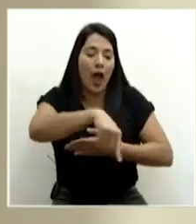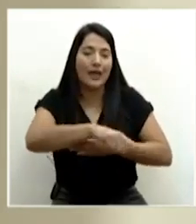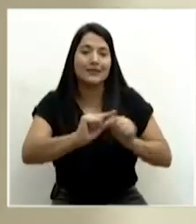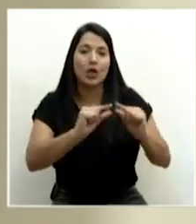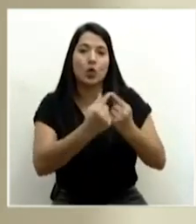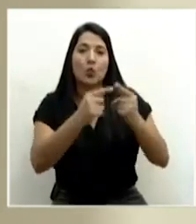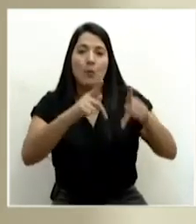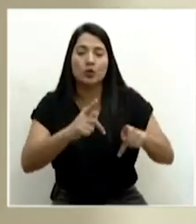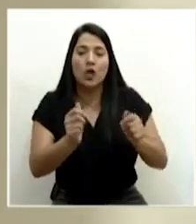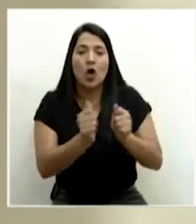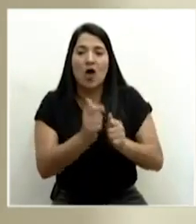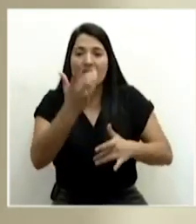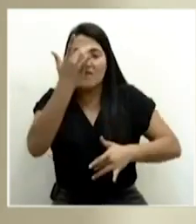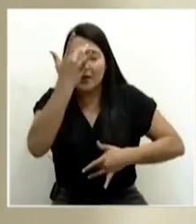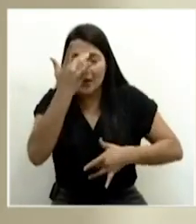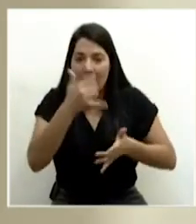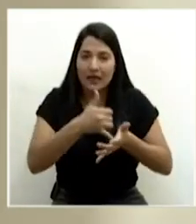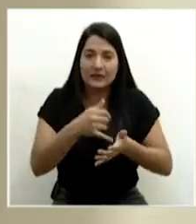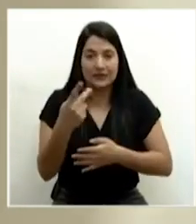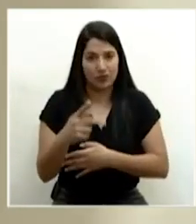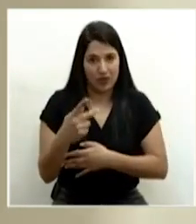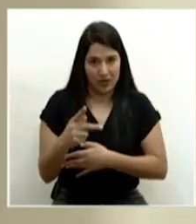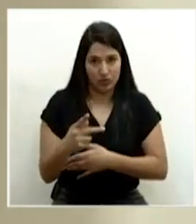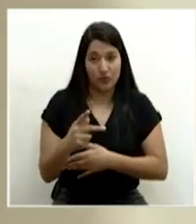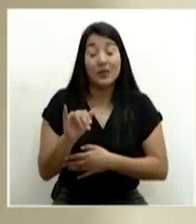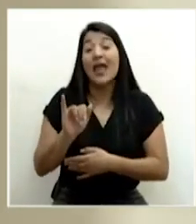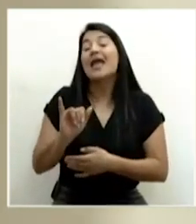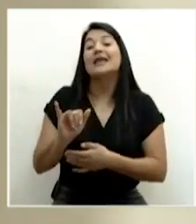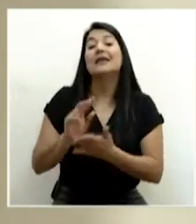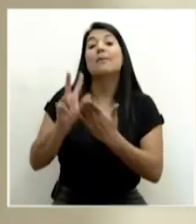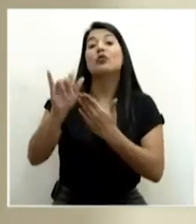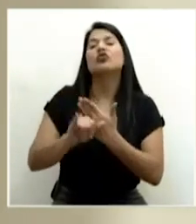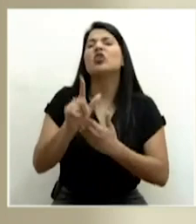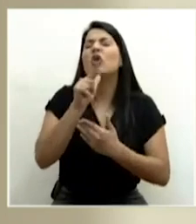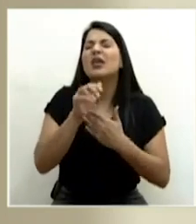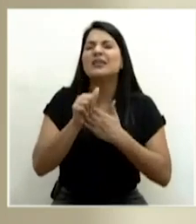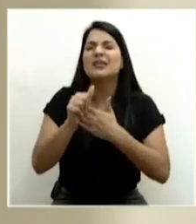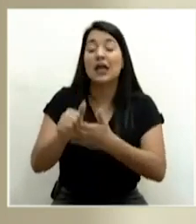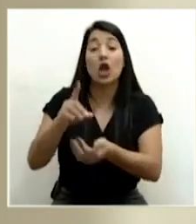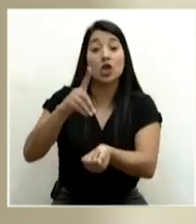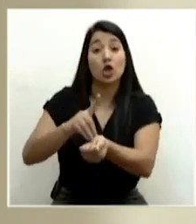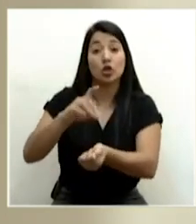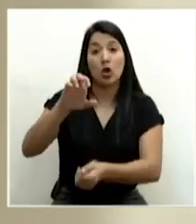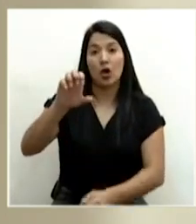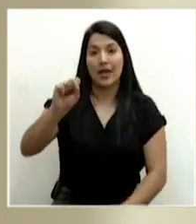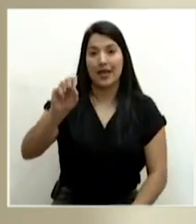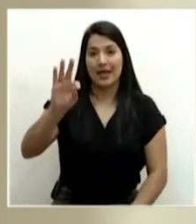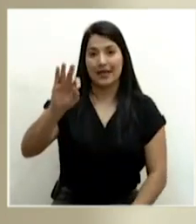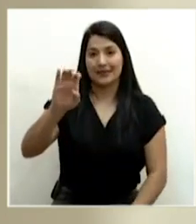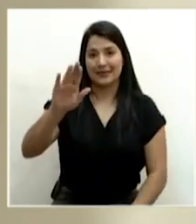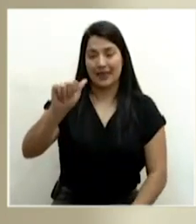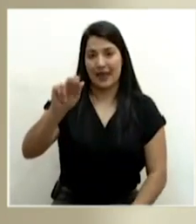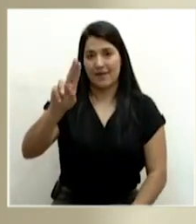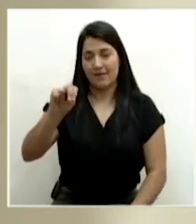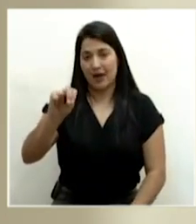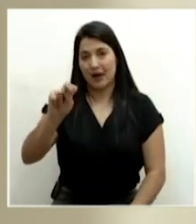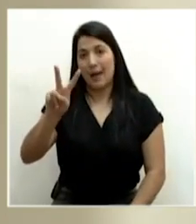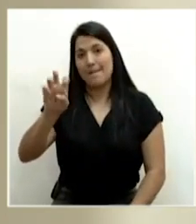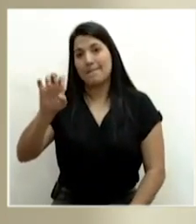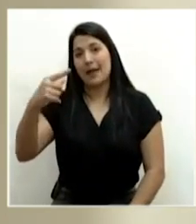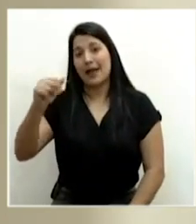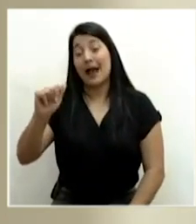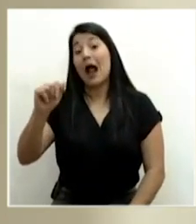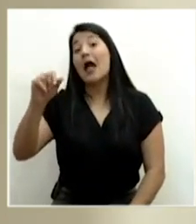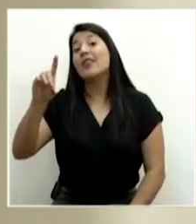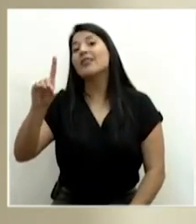una iniciativa liderada por el doctor Esteban Vega de la O, que es el coordinador nacional de los servicios de farmacia de la